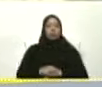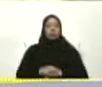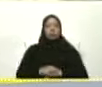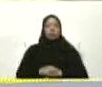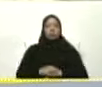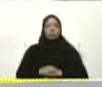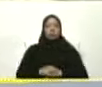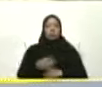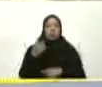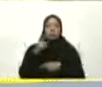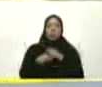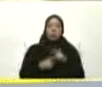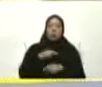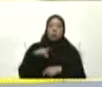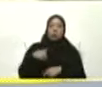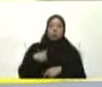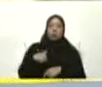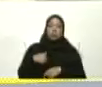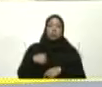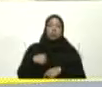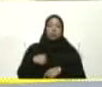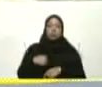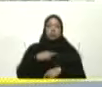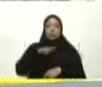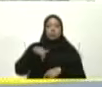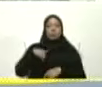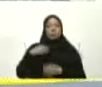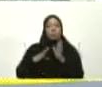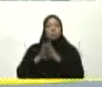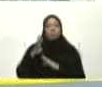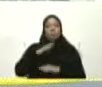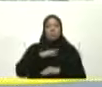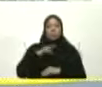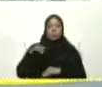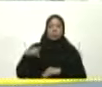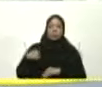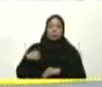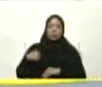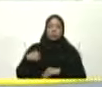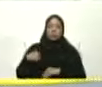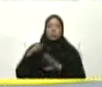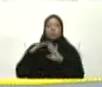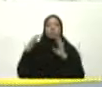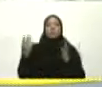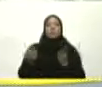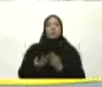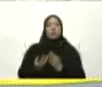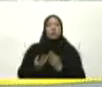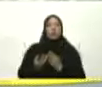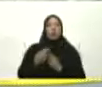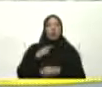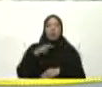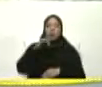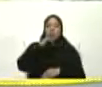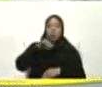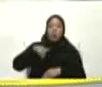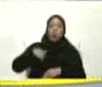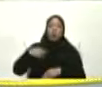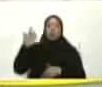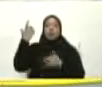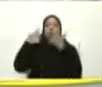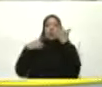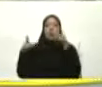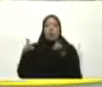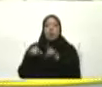Pero en el siglo XXI Lo que nosotros Hemos visto En ese mundo Que hemos ido Lo que yo he visto En China